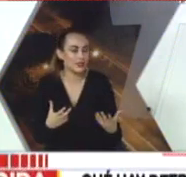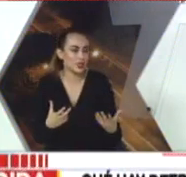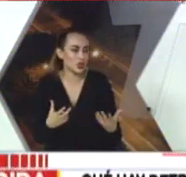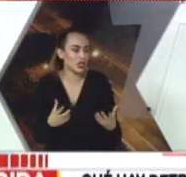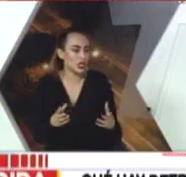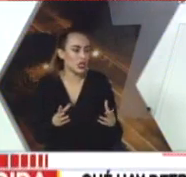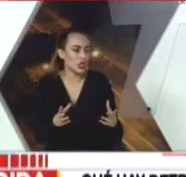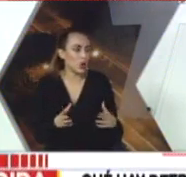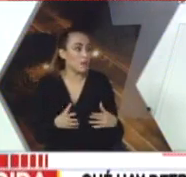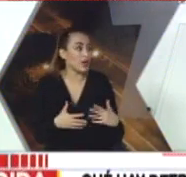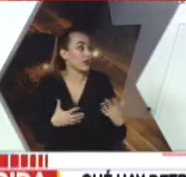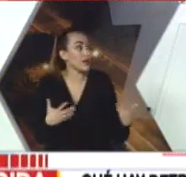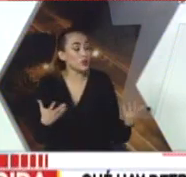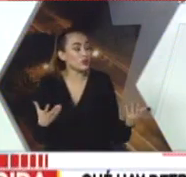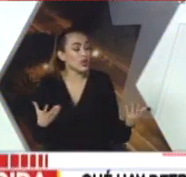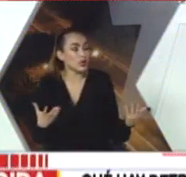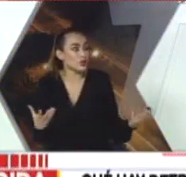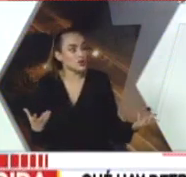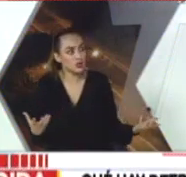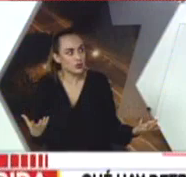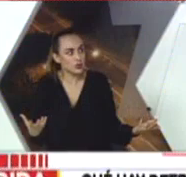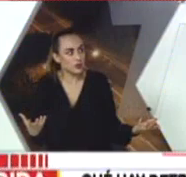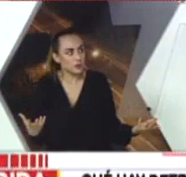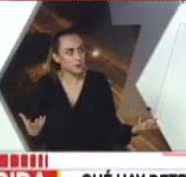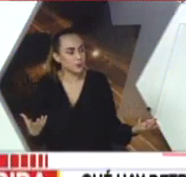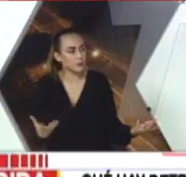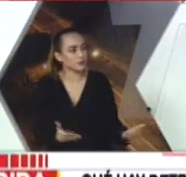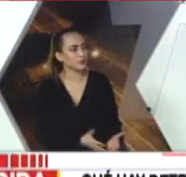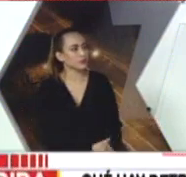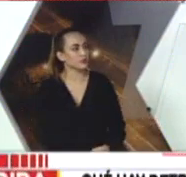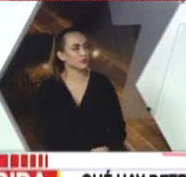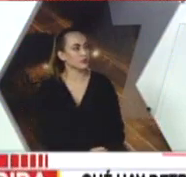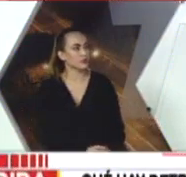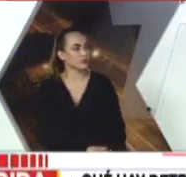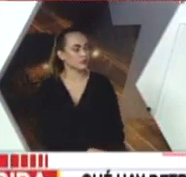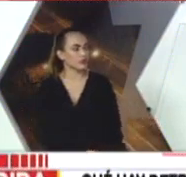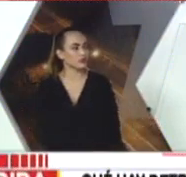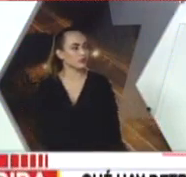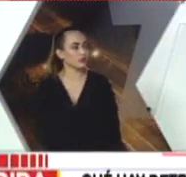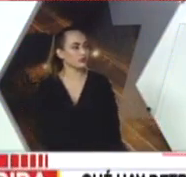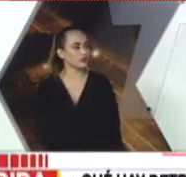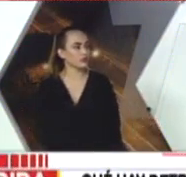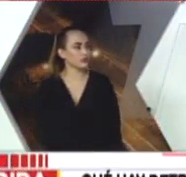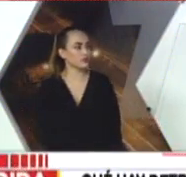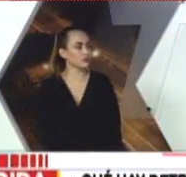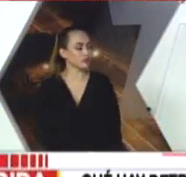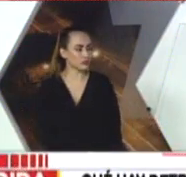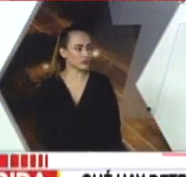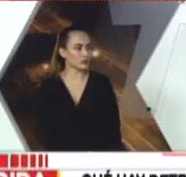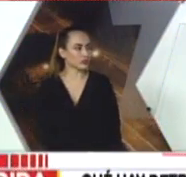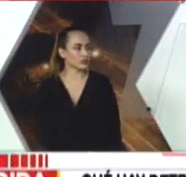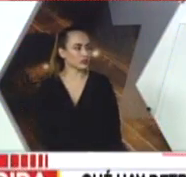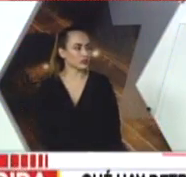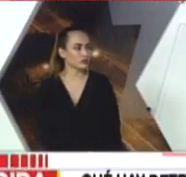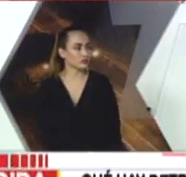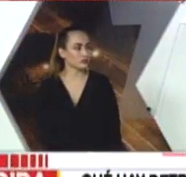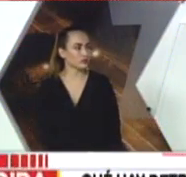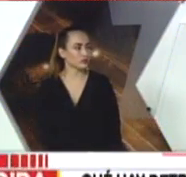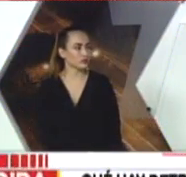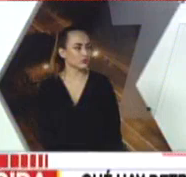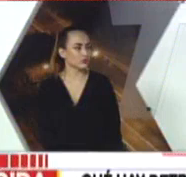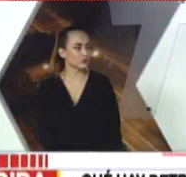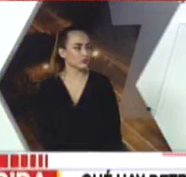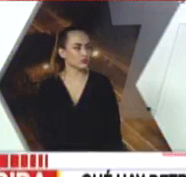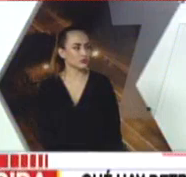de esta manifestación y lo convierten en un disturbio. Es correcto analicemos varias hipótesis o posibilidades como querramos llamarle número